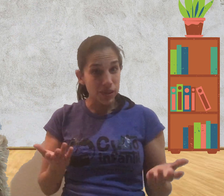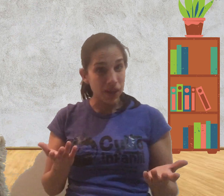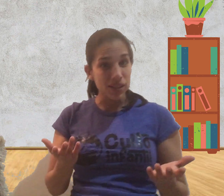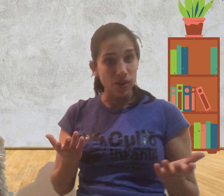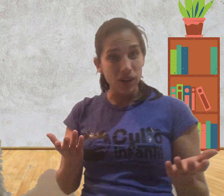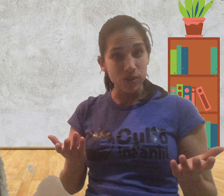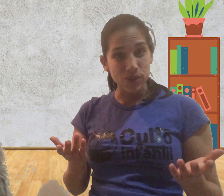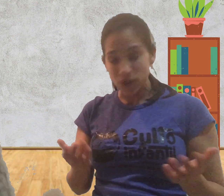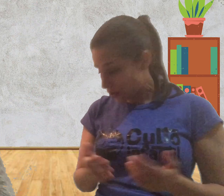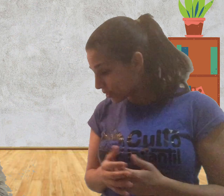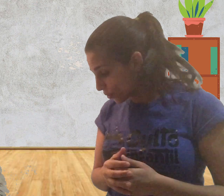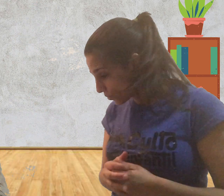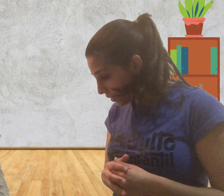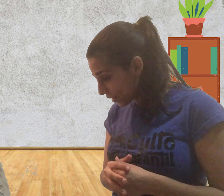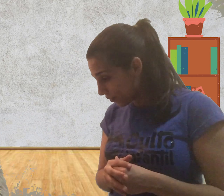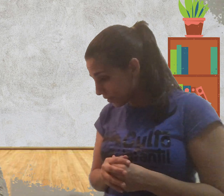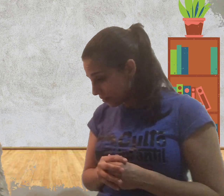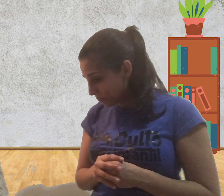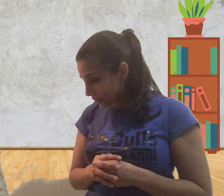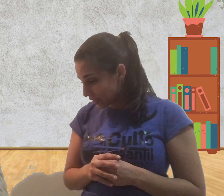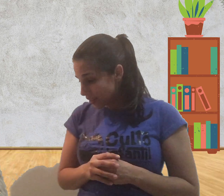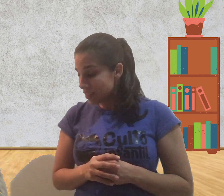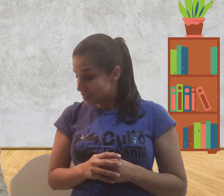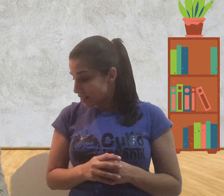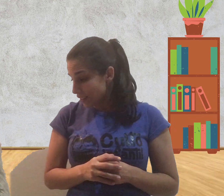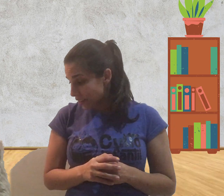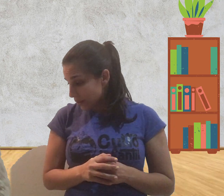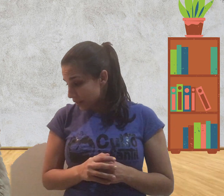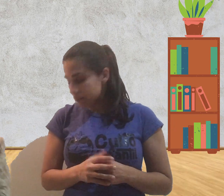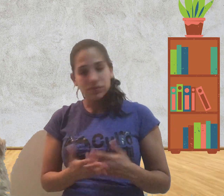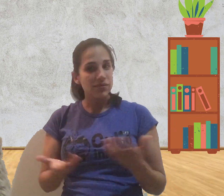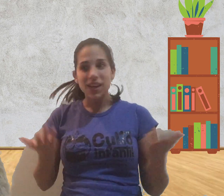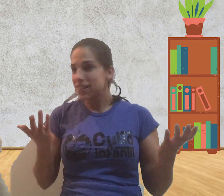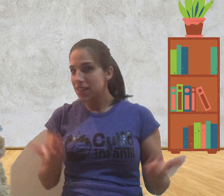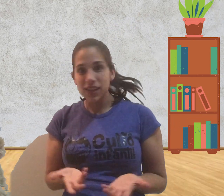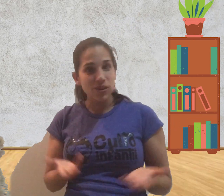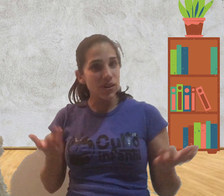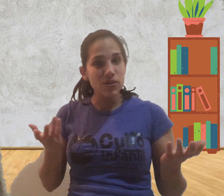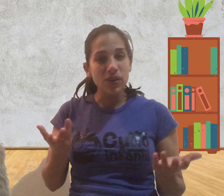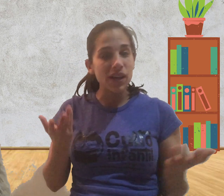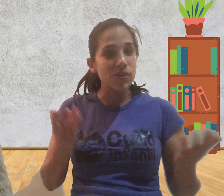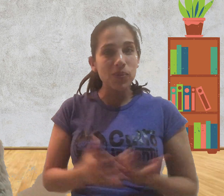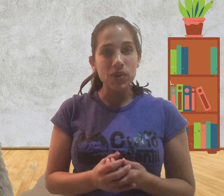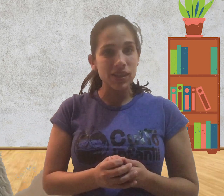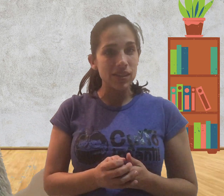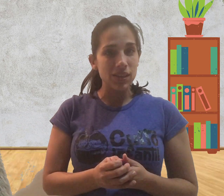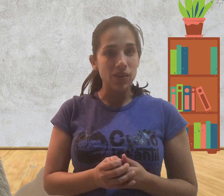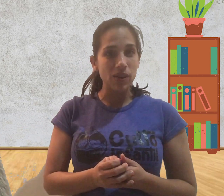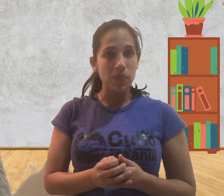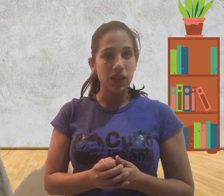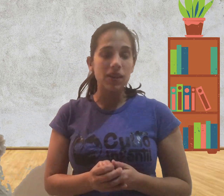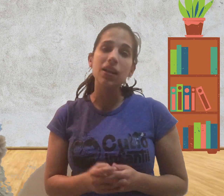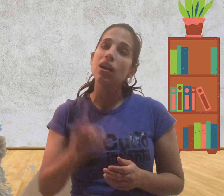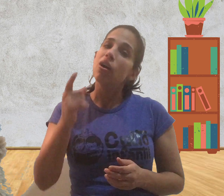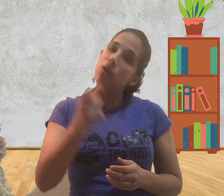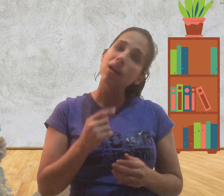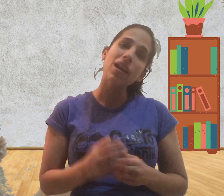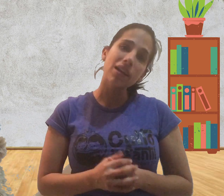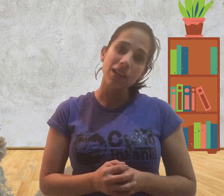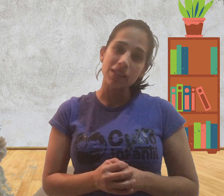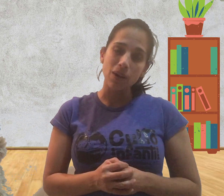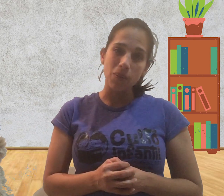¿Qué les pareció? ¿Les gustó? ¿Te gusta, Kelvin? Sí, sí, me gusta mucho, sí. Exacto, es un canto muy sencillo de aprender.